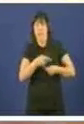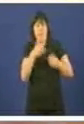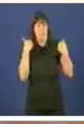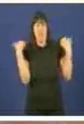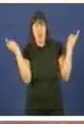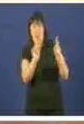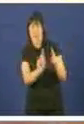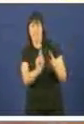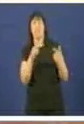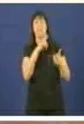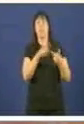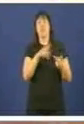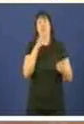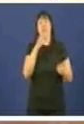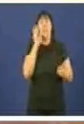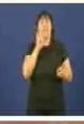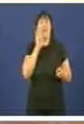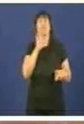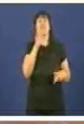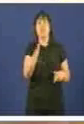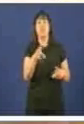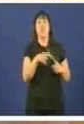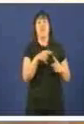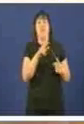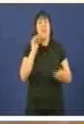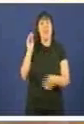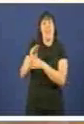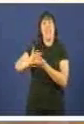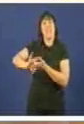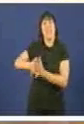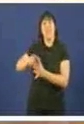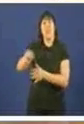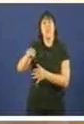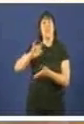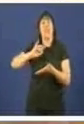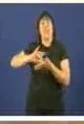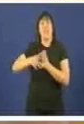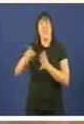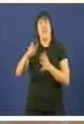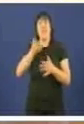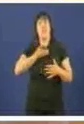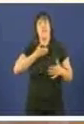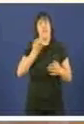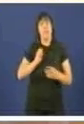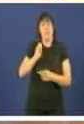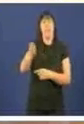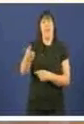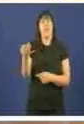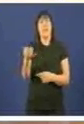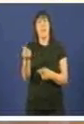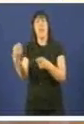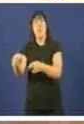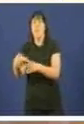ten. En segundo lugar, ilegal porque esta liquidación, esta valoración do que os consellos deben aportar debe